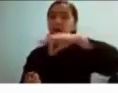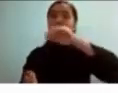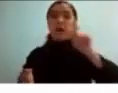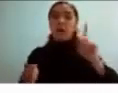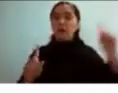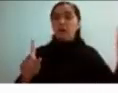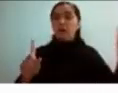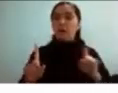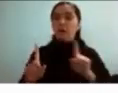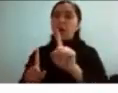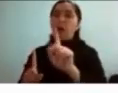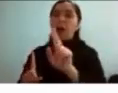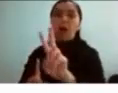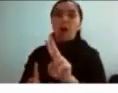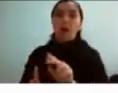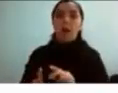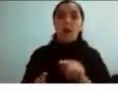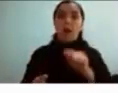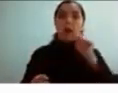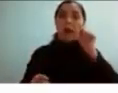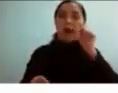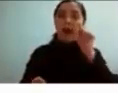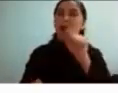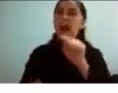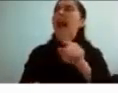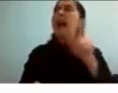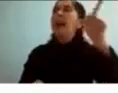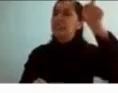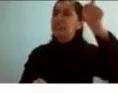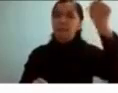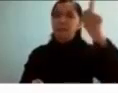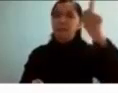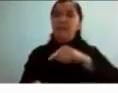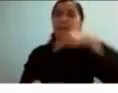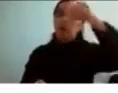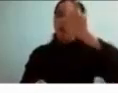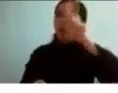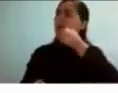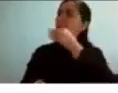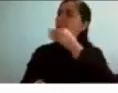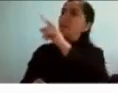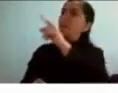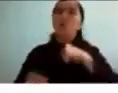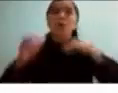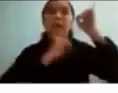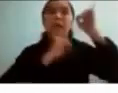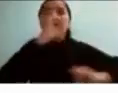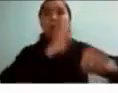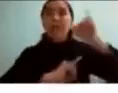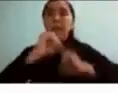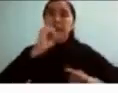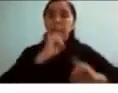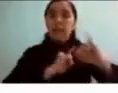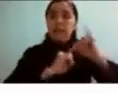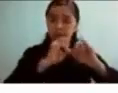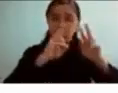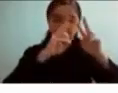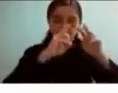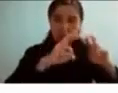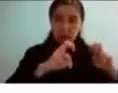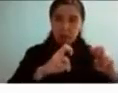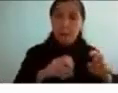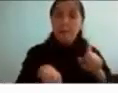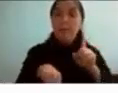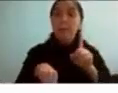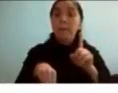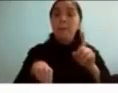era esa persona de las sentineles del norte ah busquémoslos en internet mejor ¿ya? y al final lo que ocurre es que perdemos